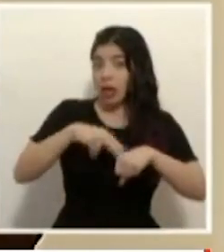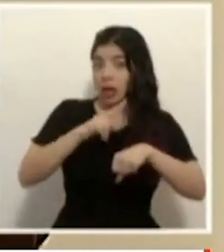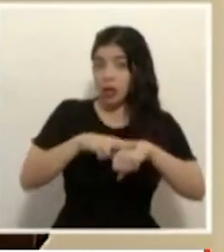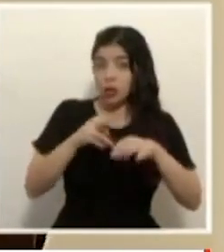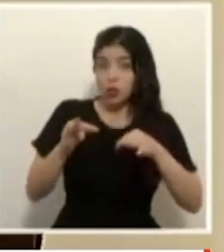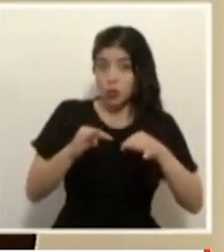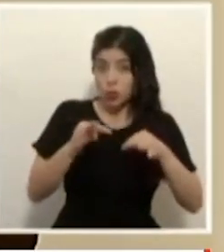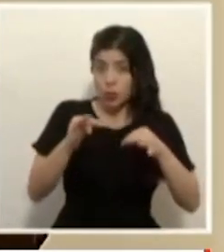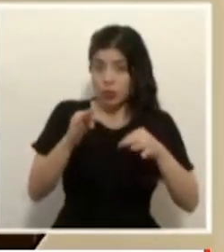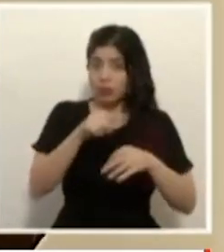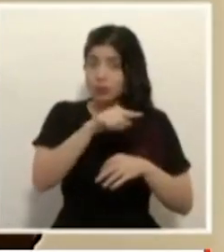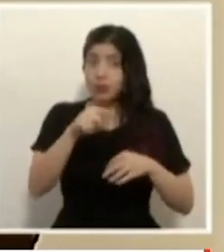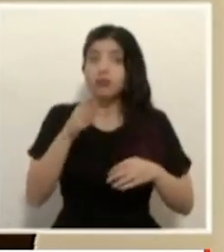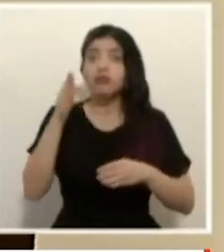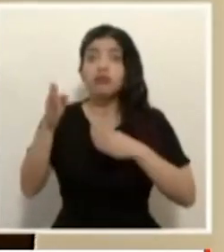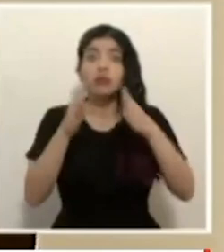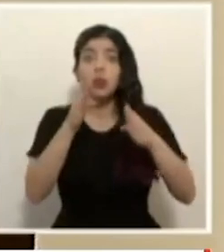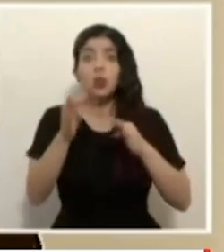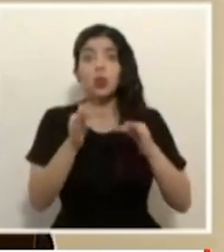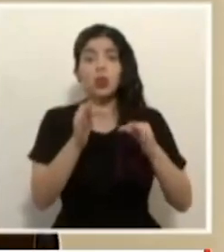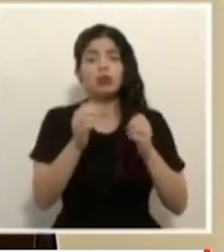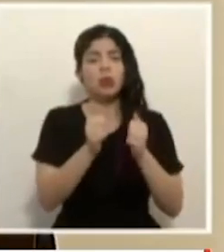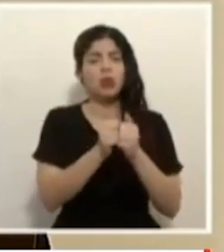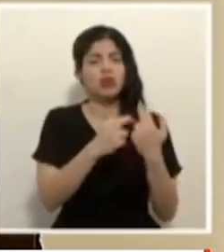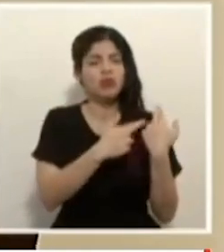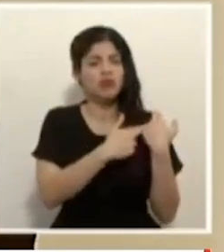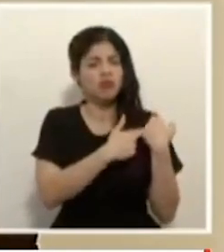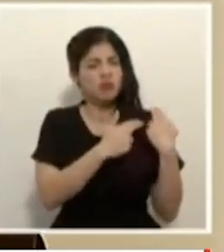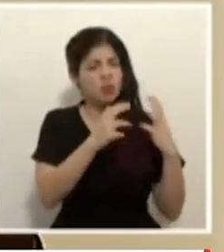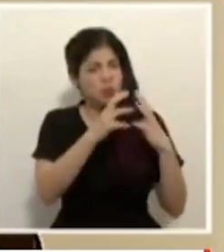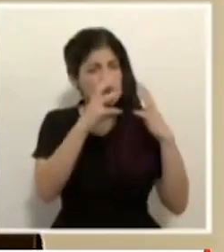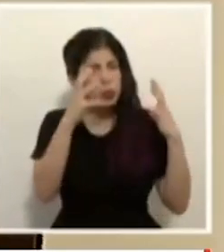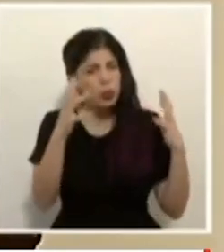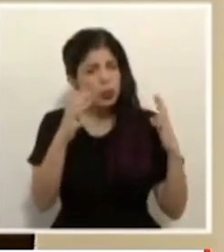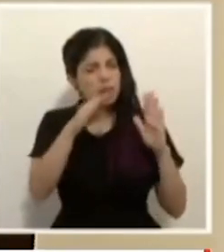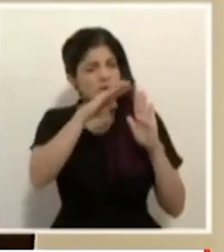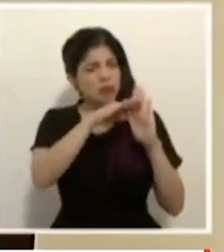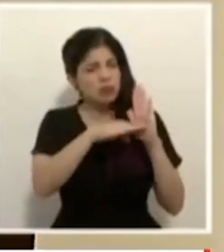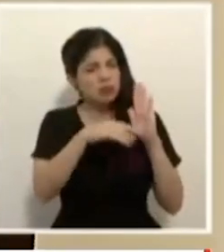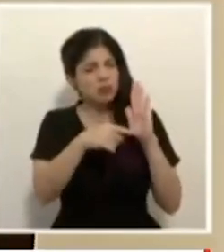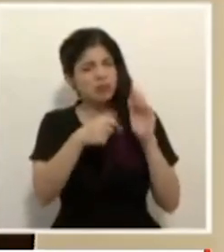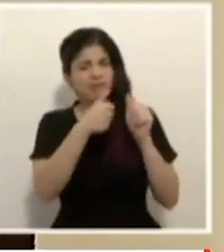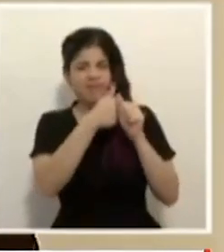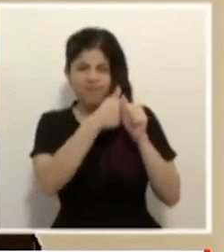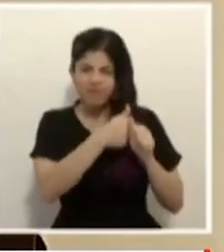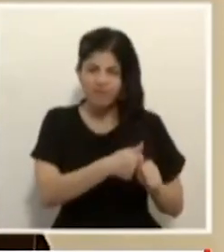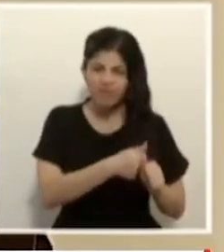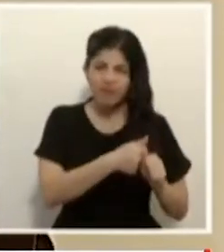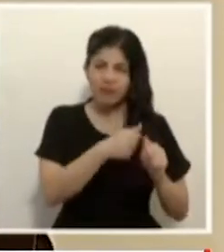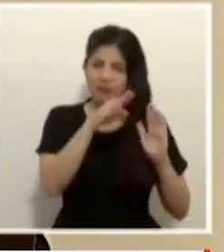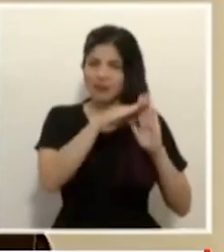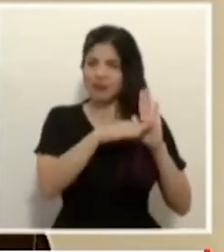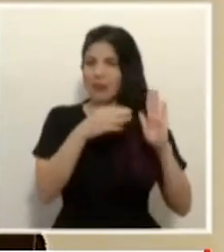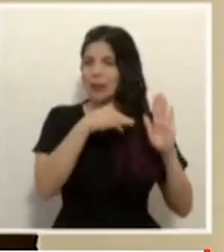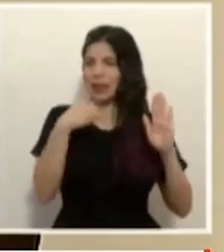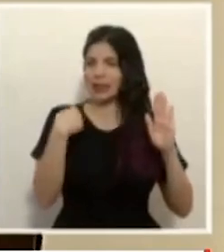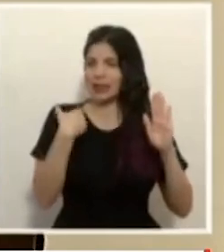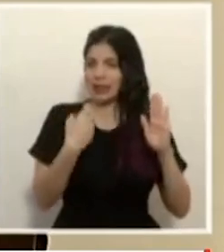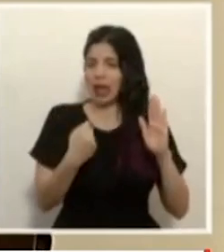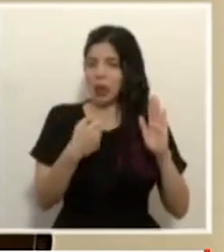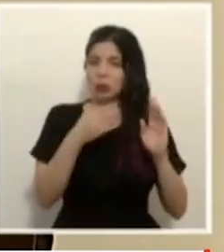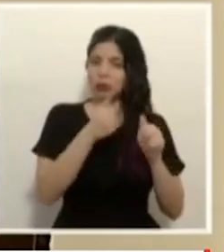con muchísima responsabilidad, siguiendo absolutamente todos los lineamientos del Ministerio de Salud. De los